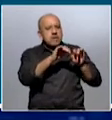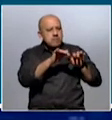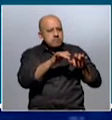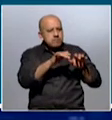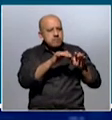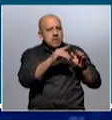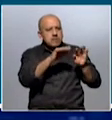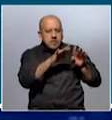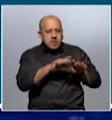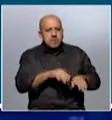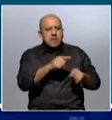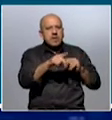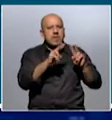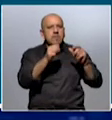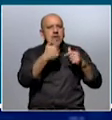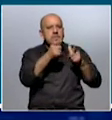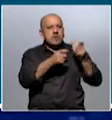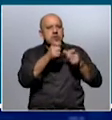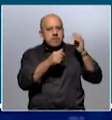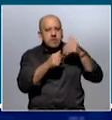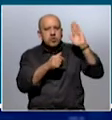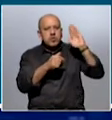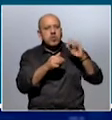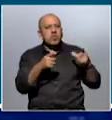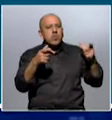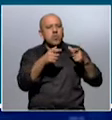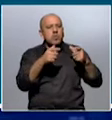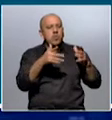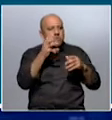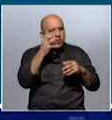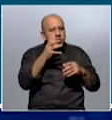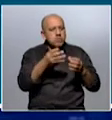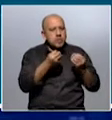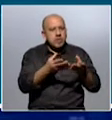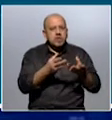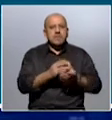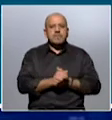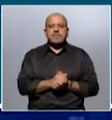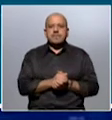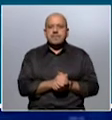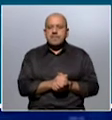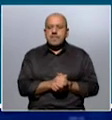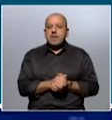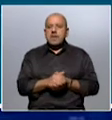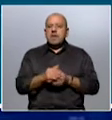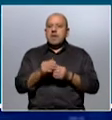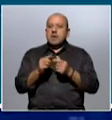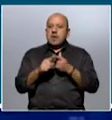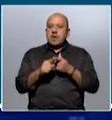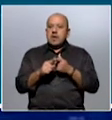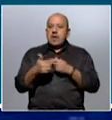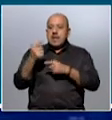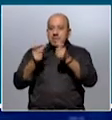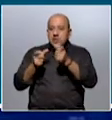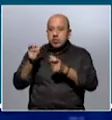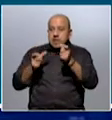énfasis que se hace sobre las personas mayores como grupo de riesgo. ¿Por qué? Bueno, justamente, digo, las